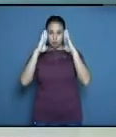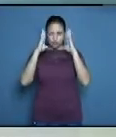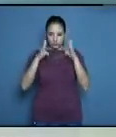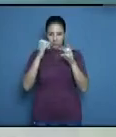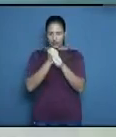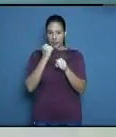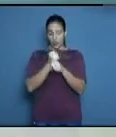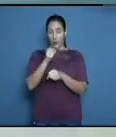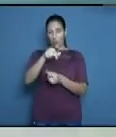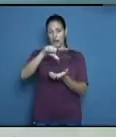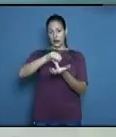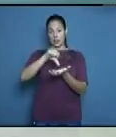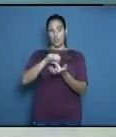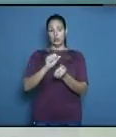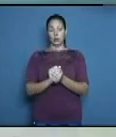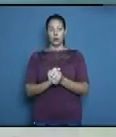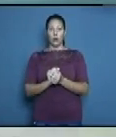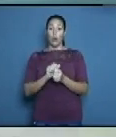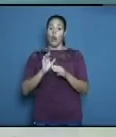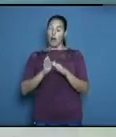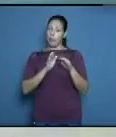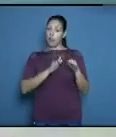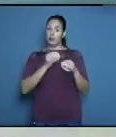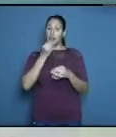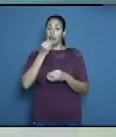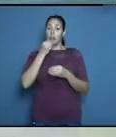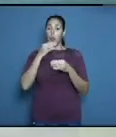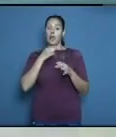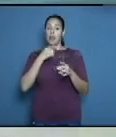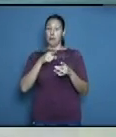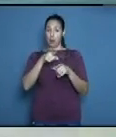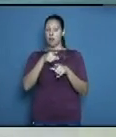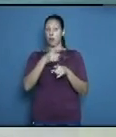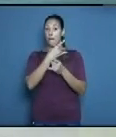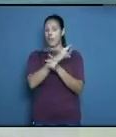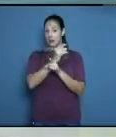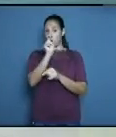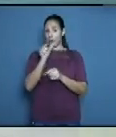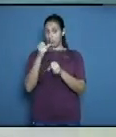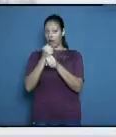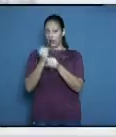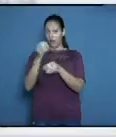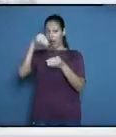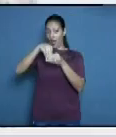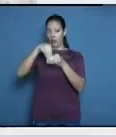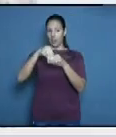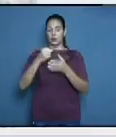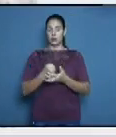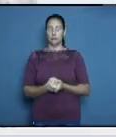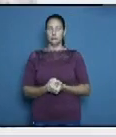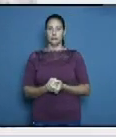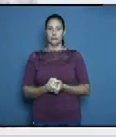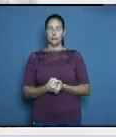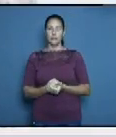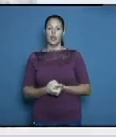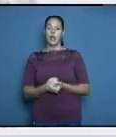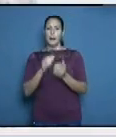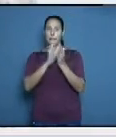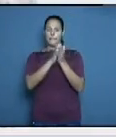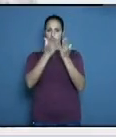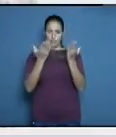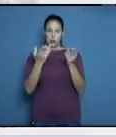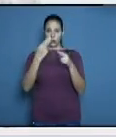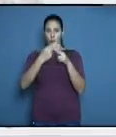posible contagio debido al riesgo biológico que existe en esa instalación. Según publica el semanario Ahora, miembros de la sección